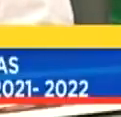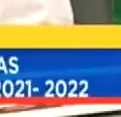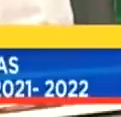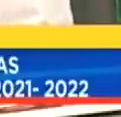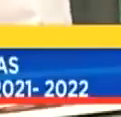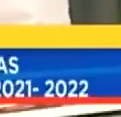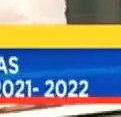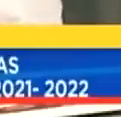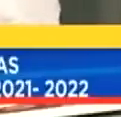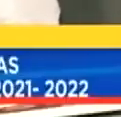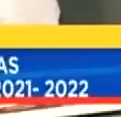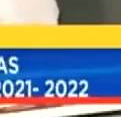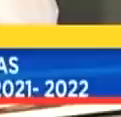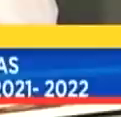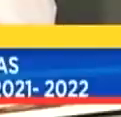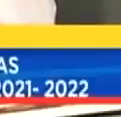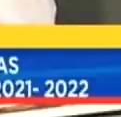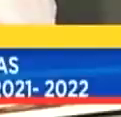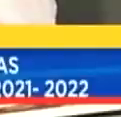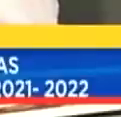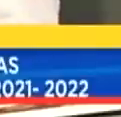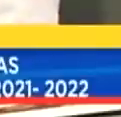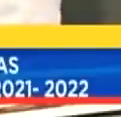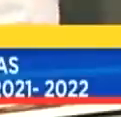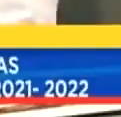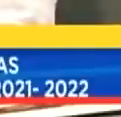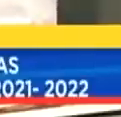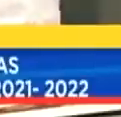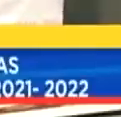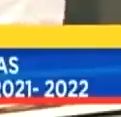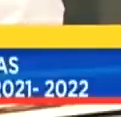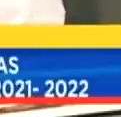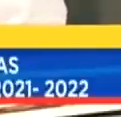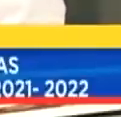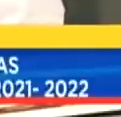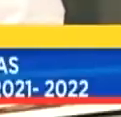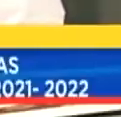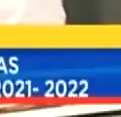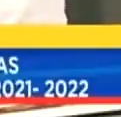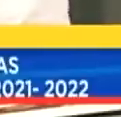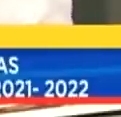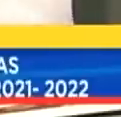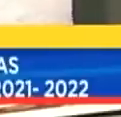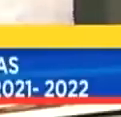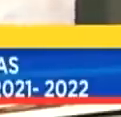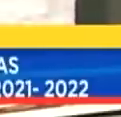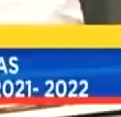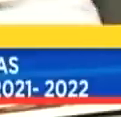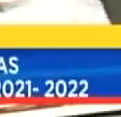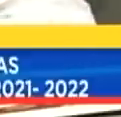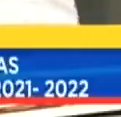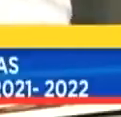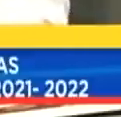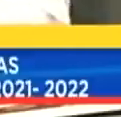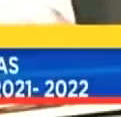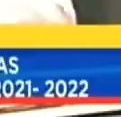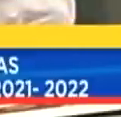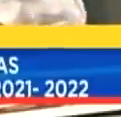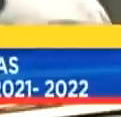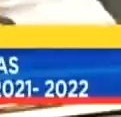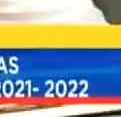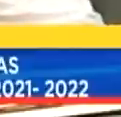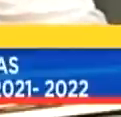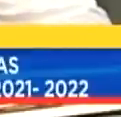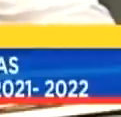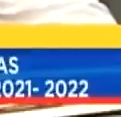Para Recibir A Nuestros Niños Y Nuestras Niñas Aún Cuando Hay Una Experiencia Presidente Hermosa Debo Decirlo El